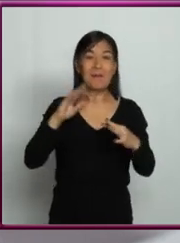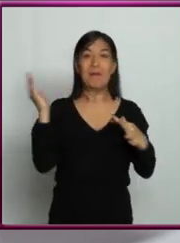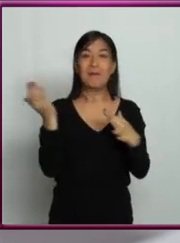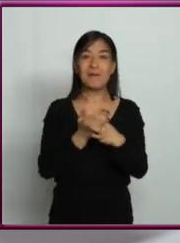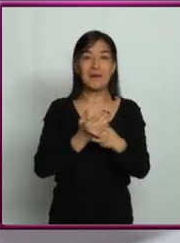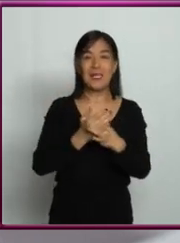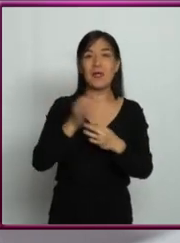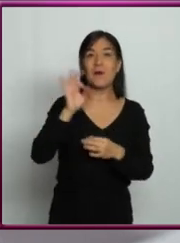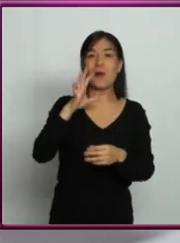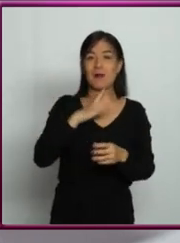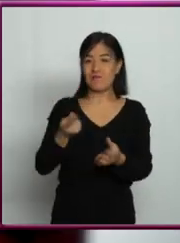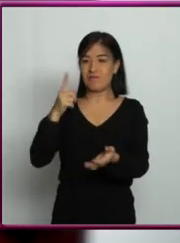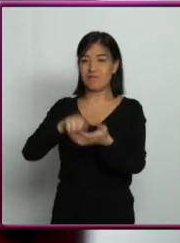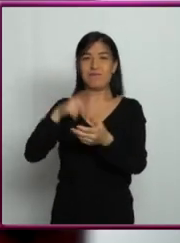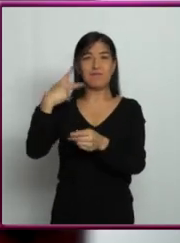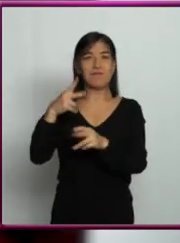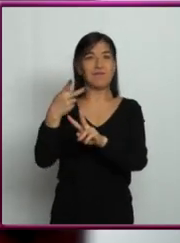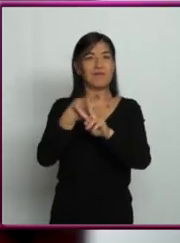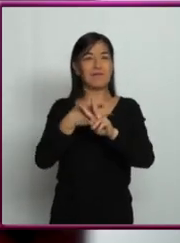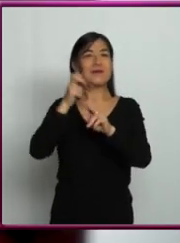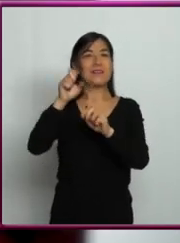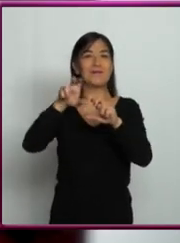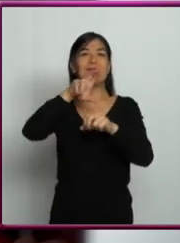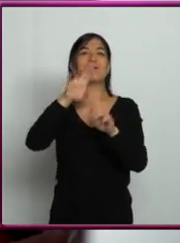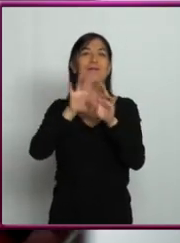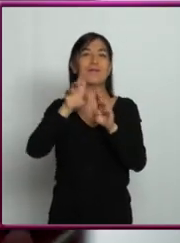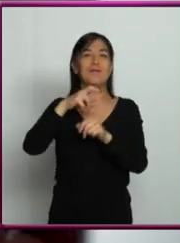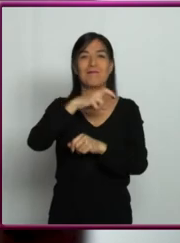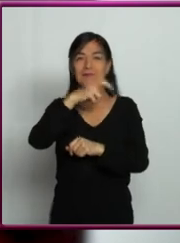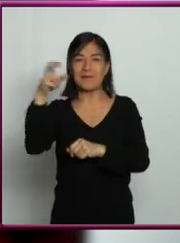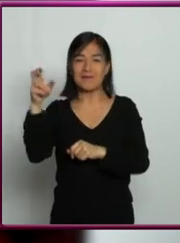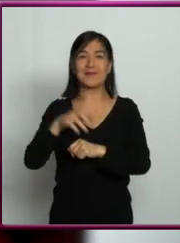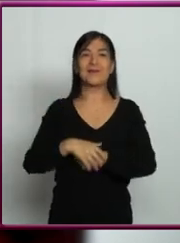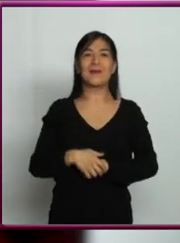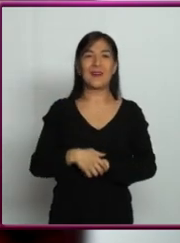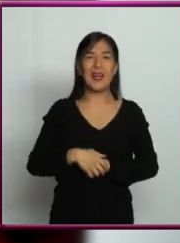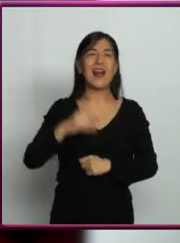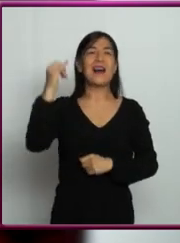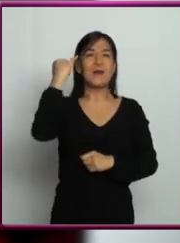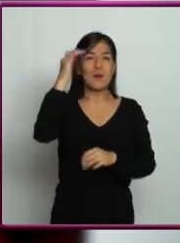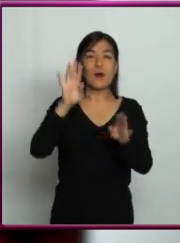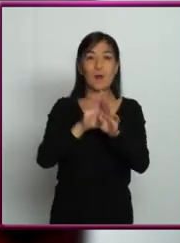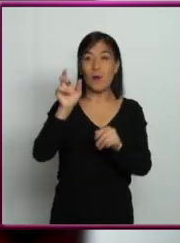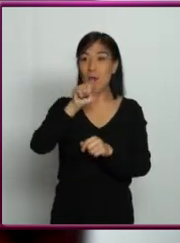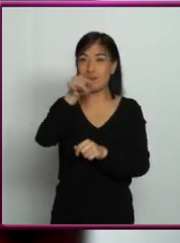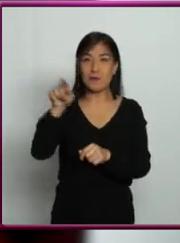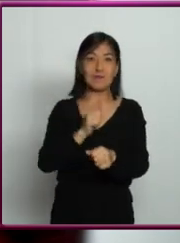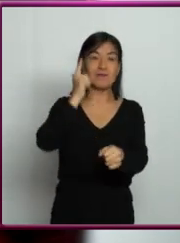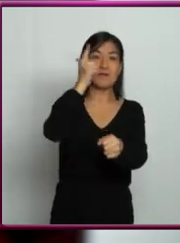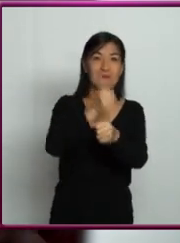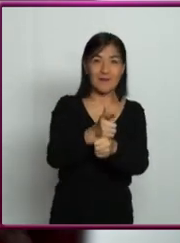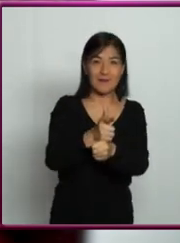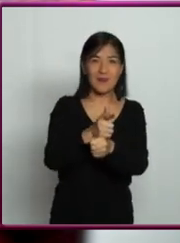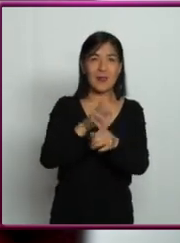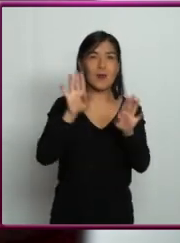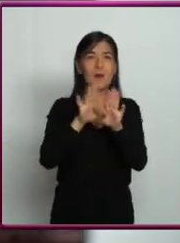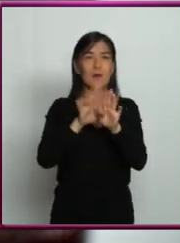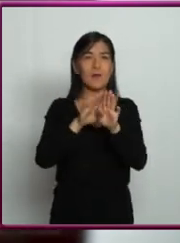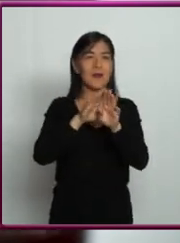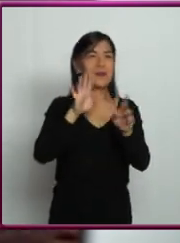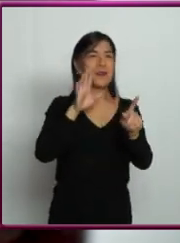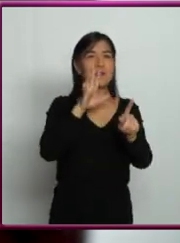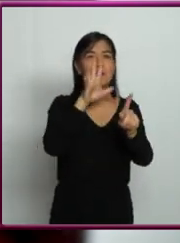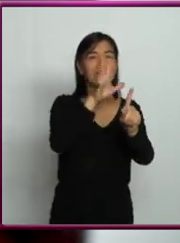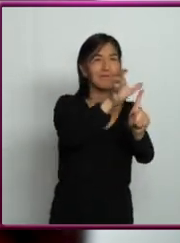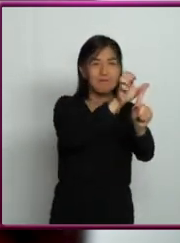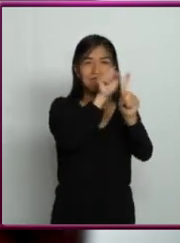cuando menos un planeta. Claro, claro. Y me imagino que cuando los descubren es porque captan una